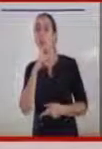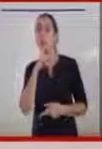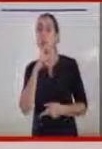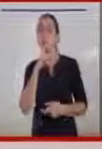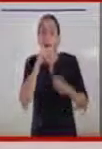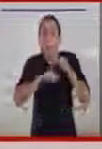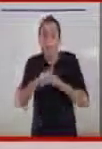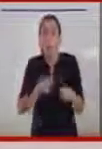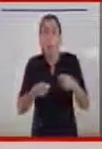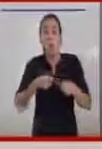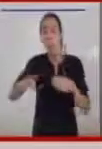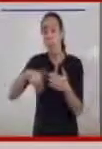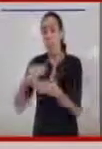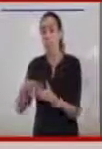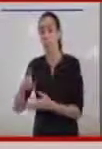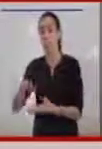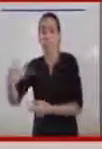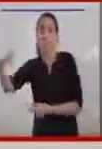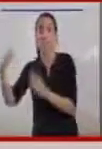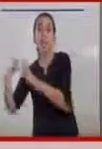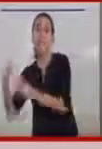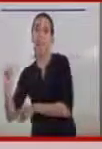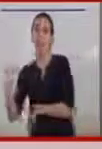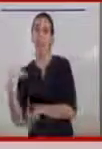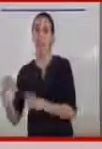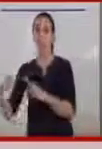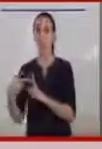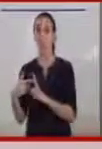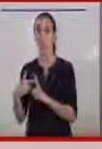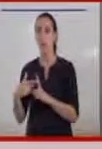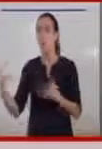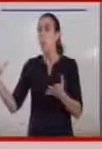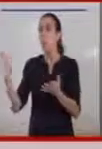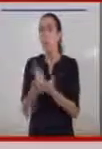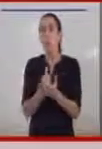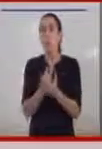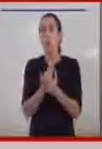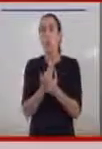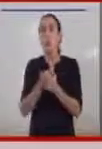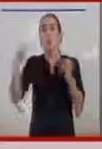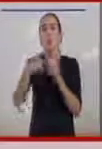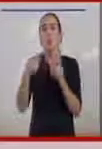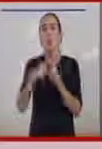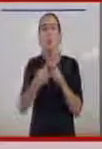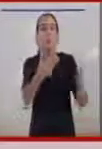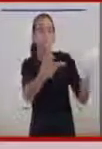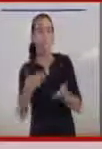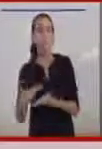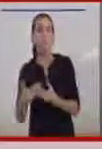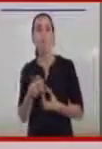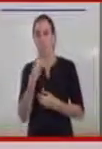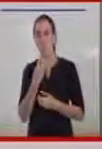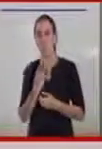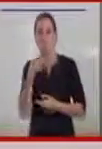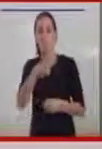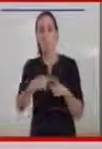el usuario lo tiene en casa. Hemos sido muy bien recibidos por todos los usuarios de este